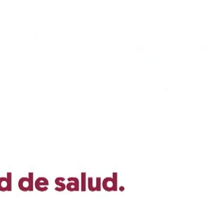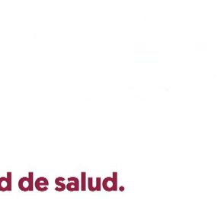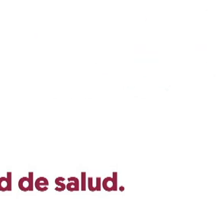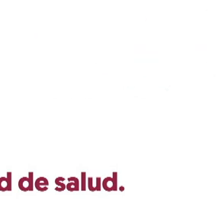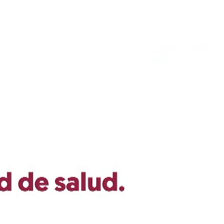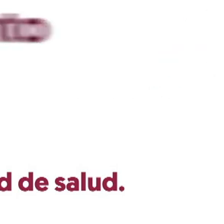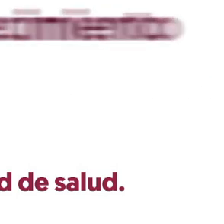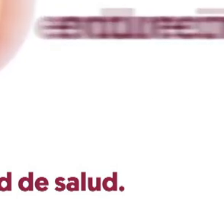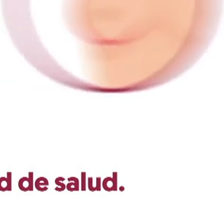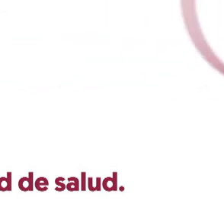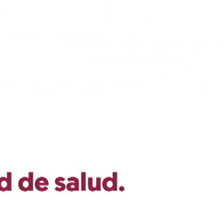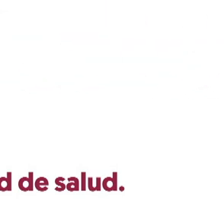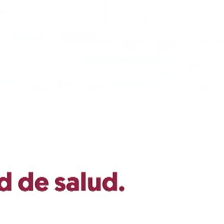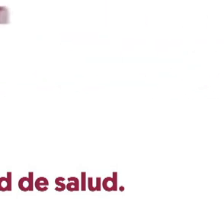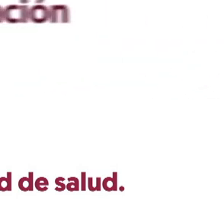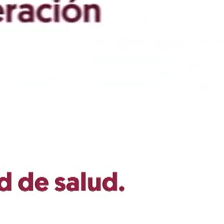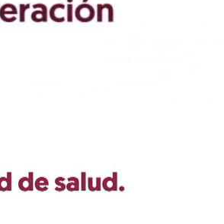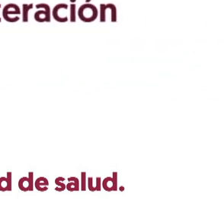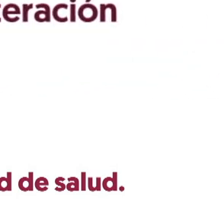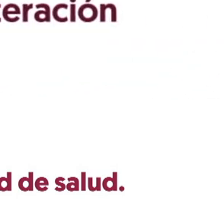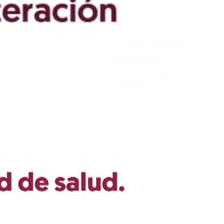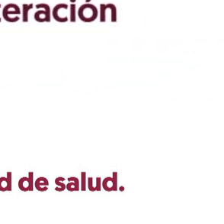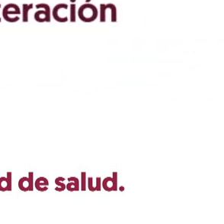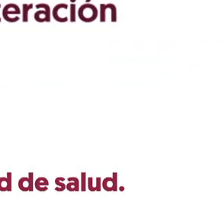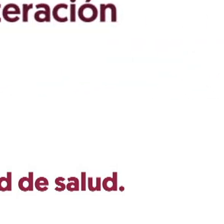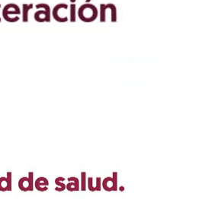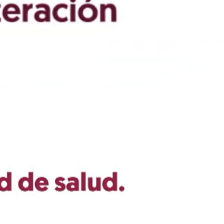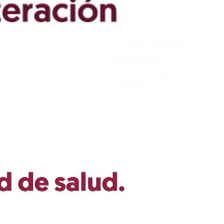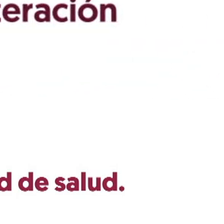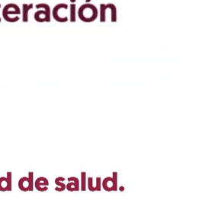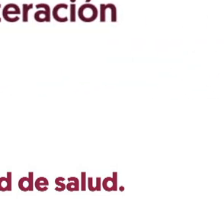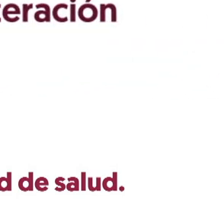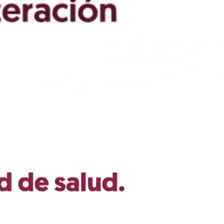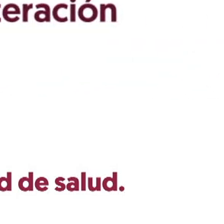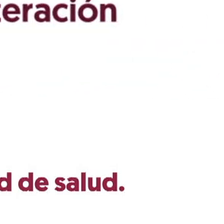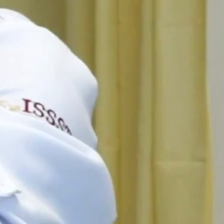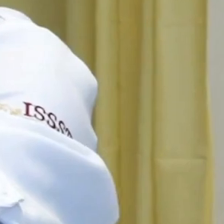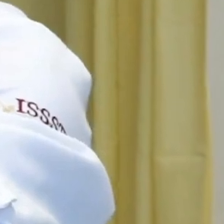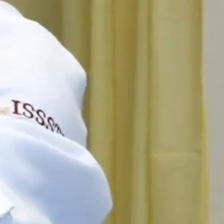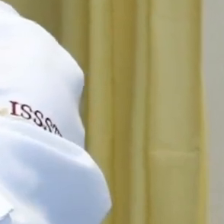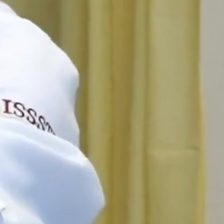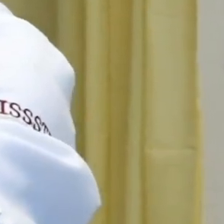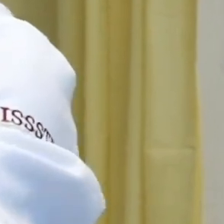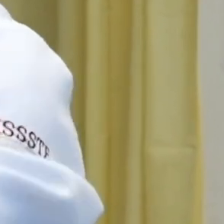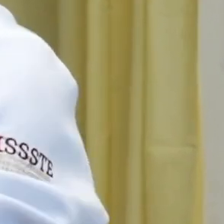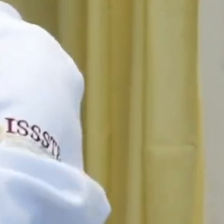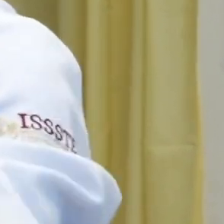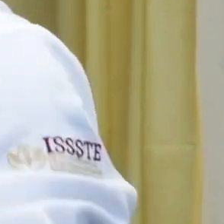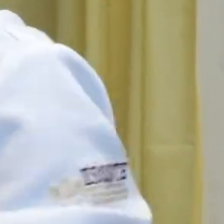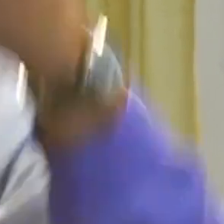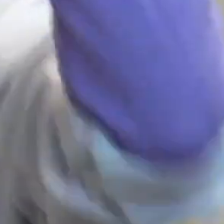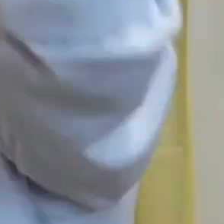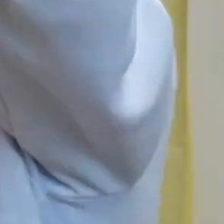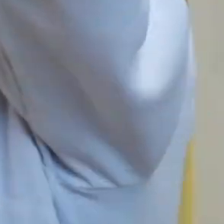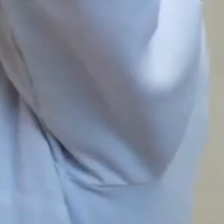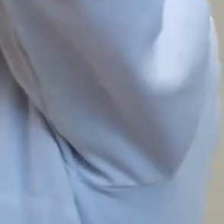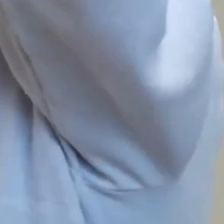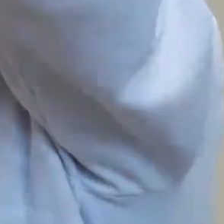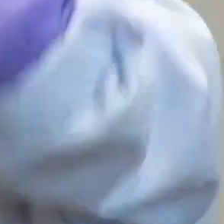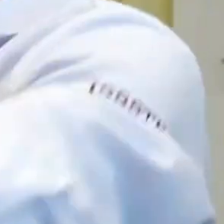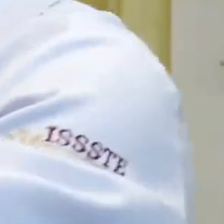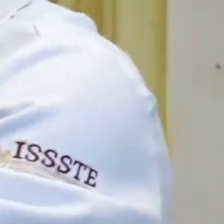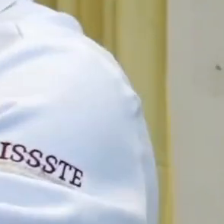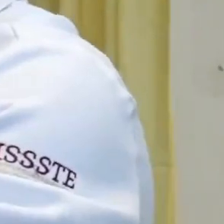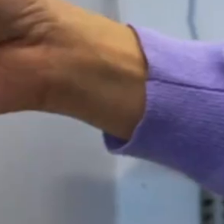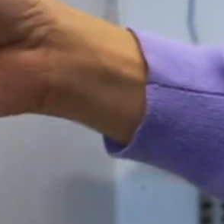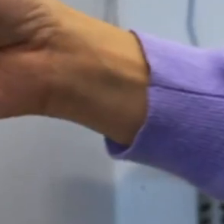notas alguna secreción anormal en el pezón u otro tipo de alteración en la piel, acude de inmediato con tu especialista o